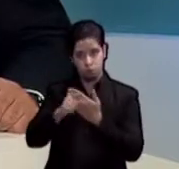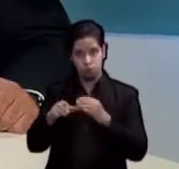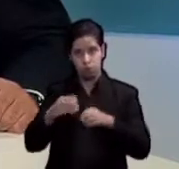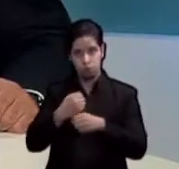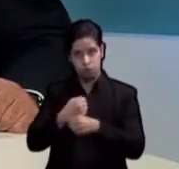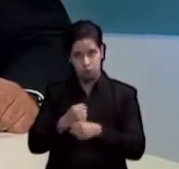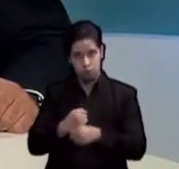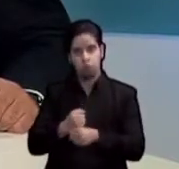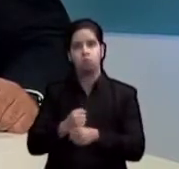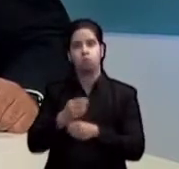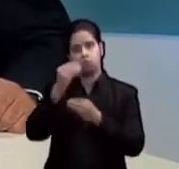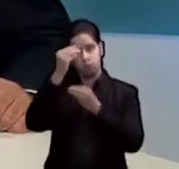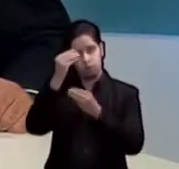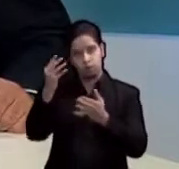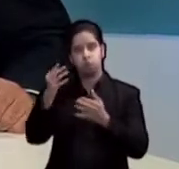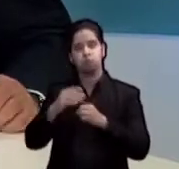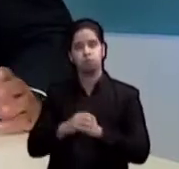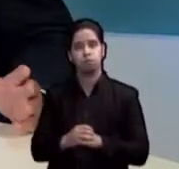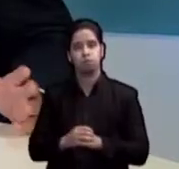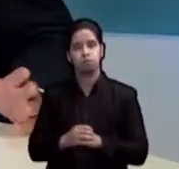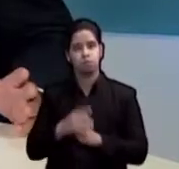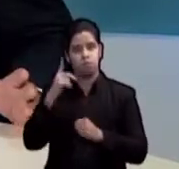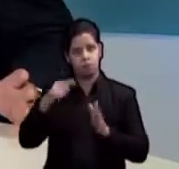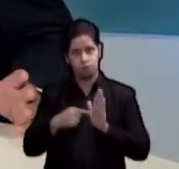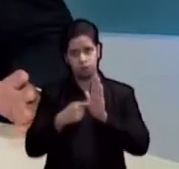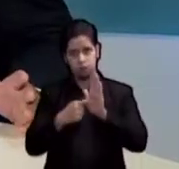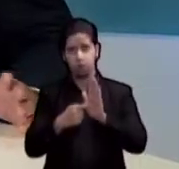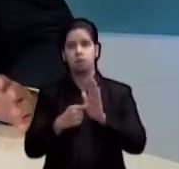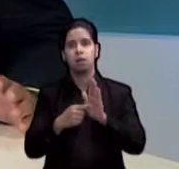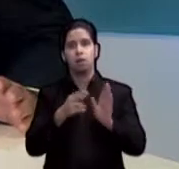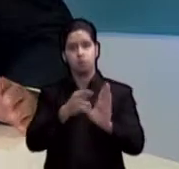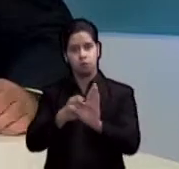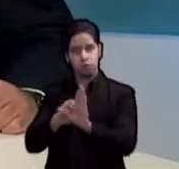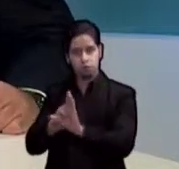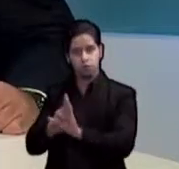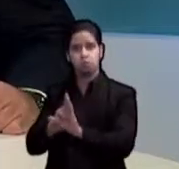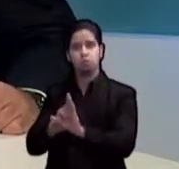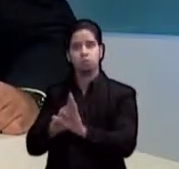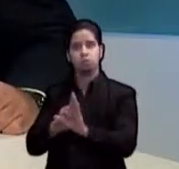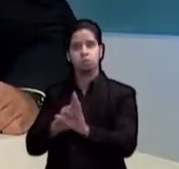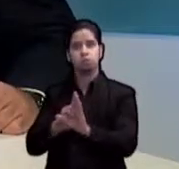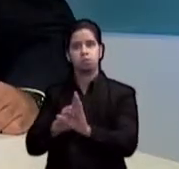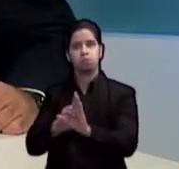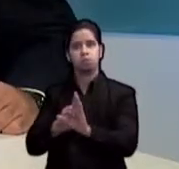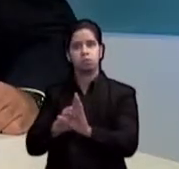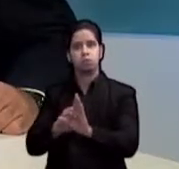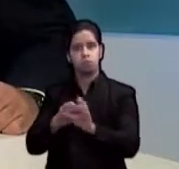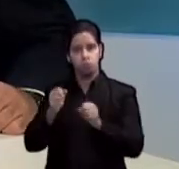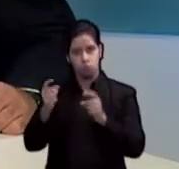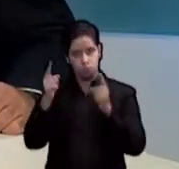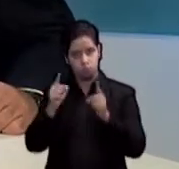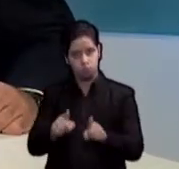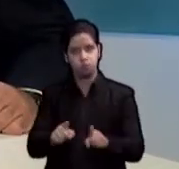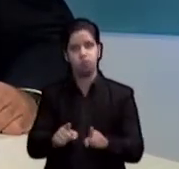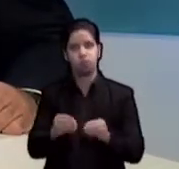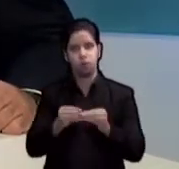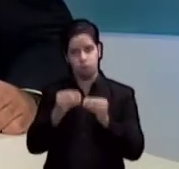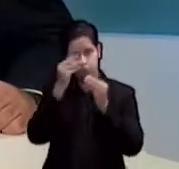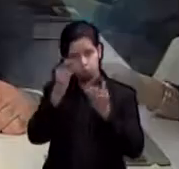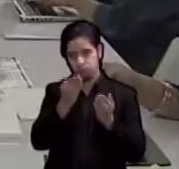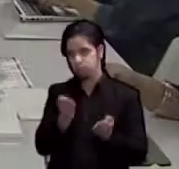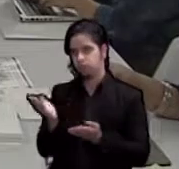Abiertos para ilustrar lo que la participación real y efectiva en la sociedad puede darse. Franca Macho, Amplía.